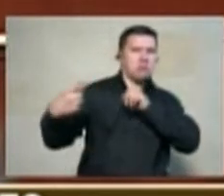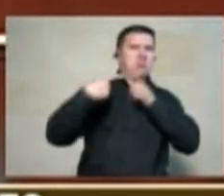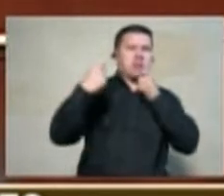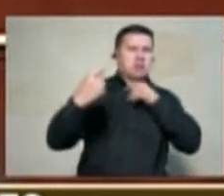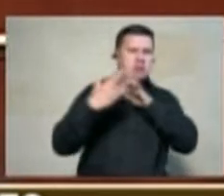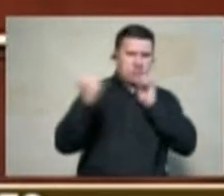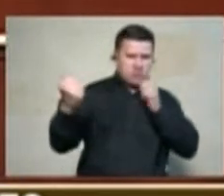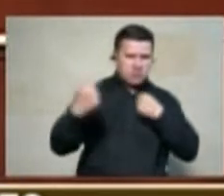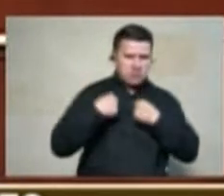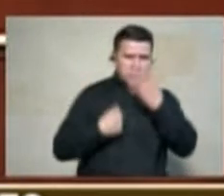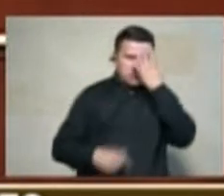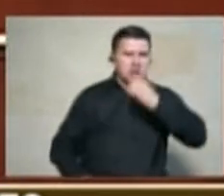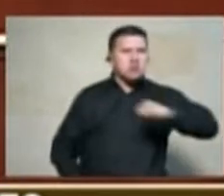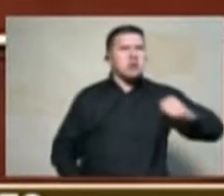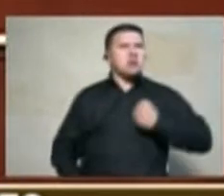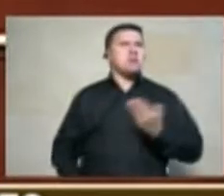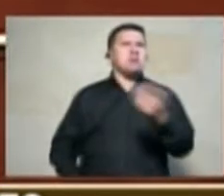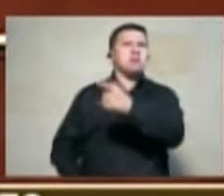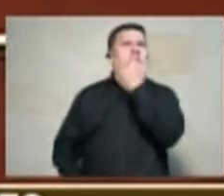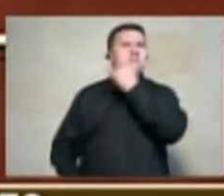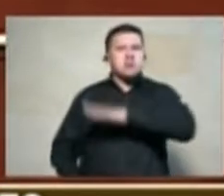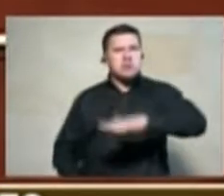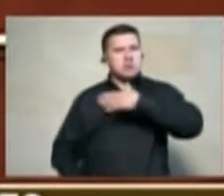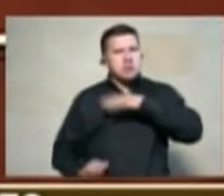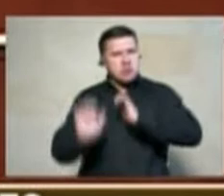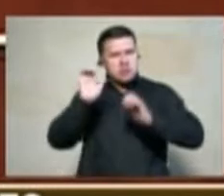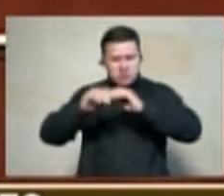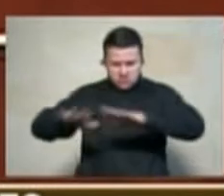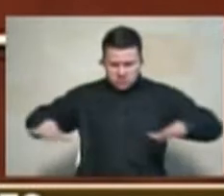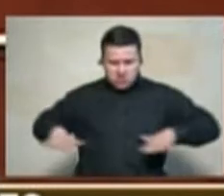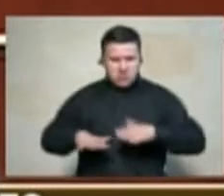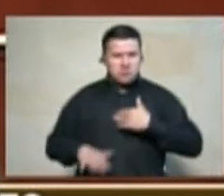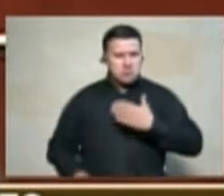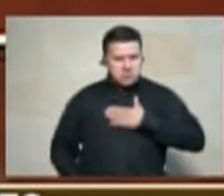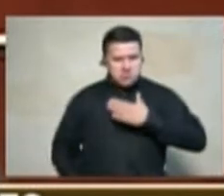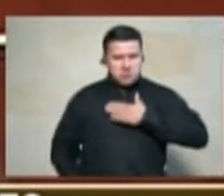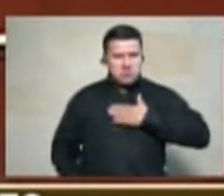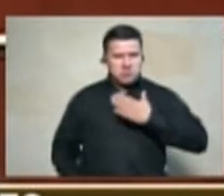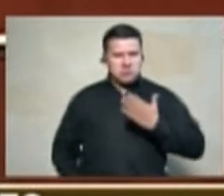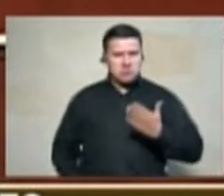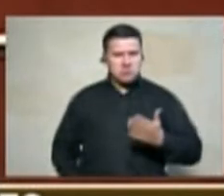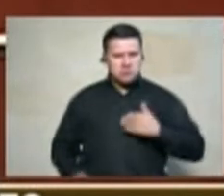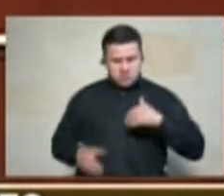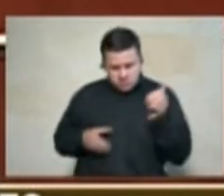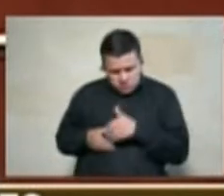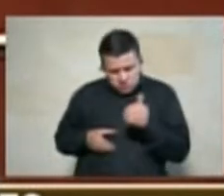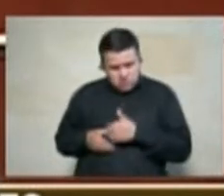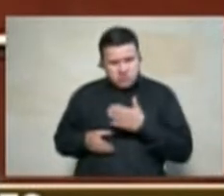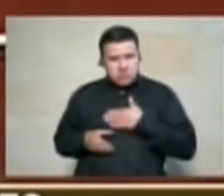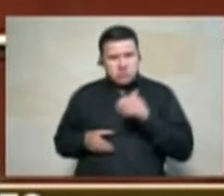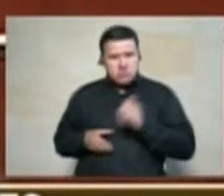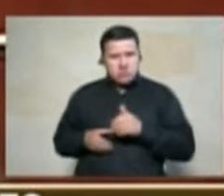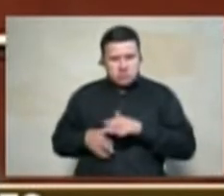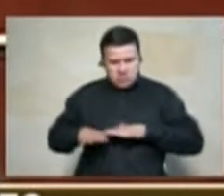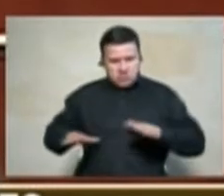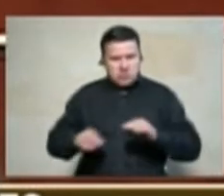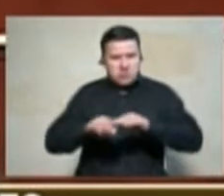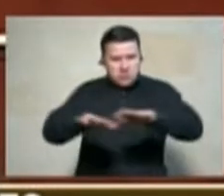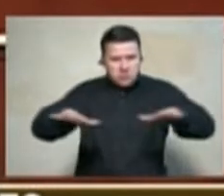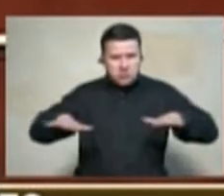por reclamar mis derechos y defender mi tierra lo poco que logré como militar y los ahorros que puse en esa tierra